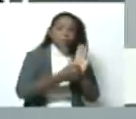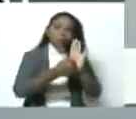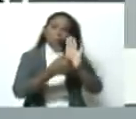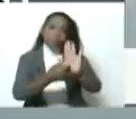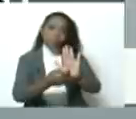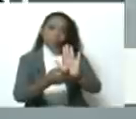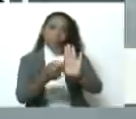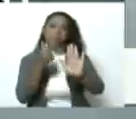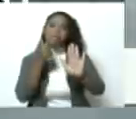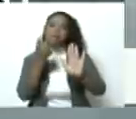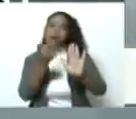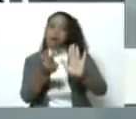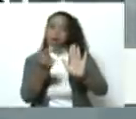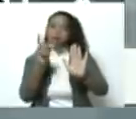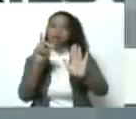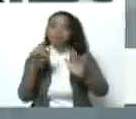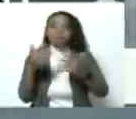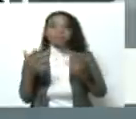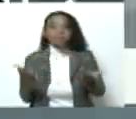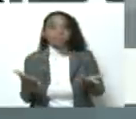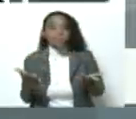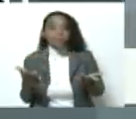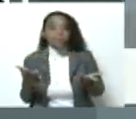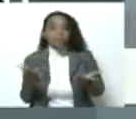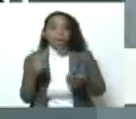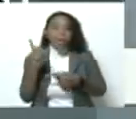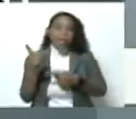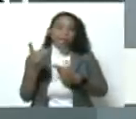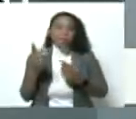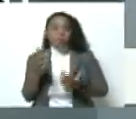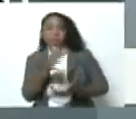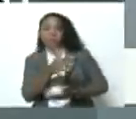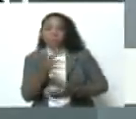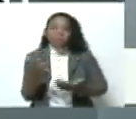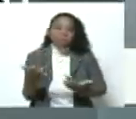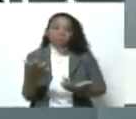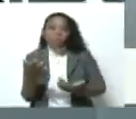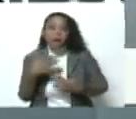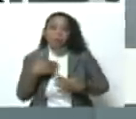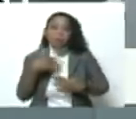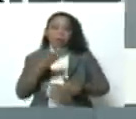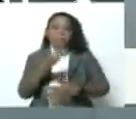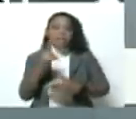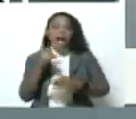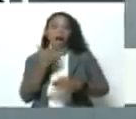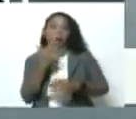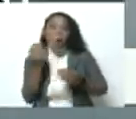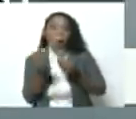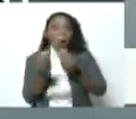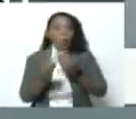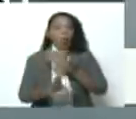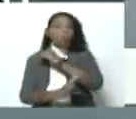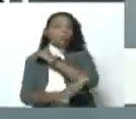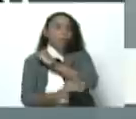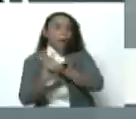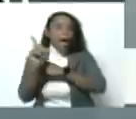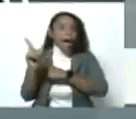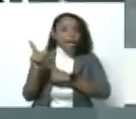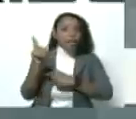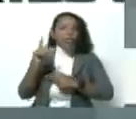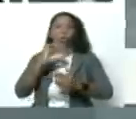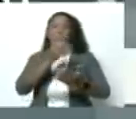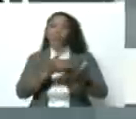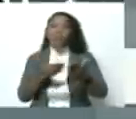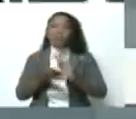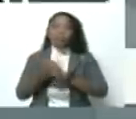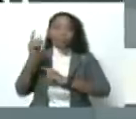Han dicho que es la parte que me parece más... Un poco tramposa de esta declaración, por decirlo de alguna manera. Recuerde